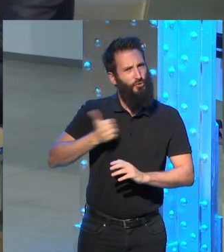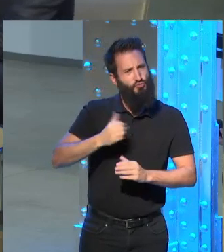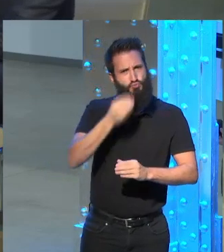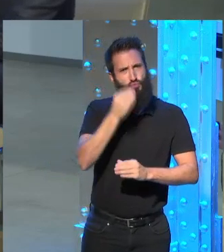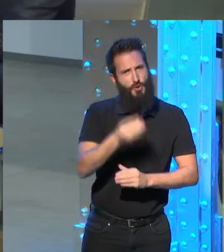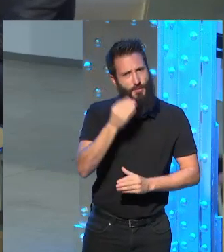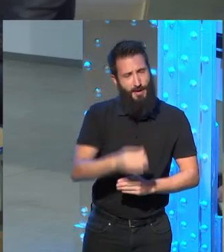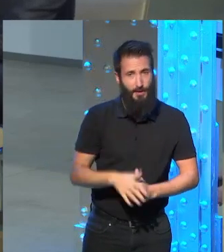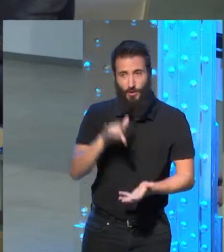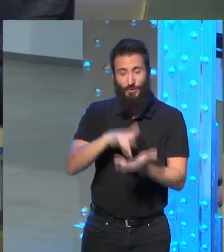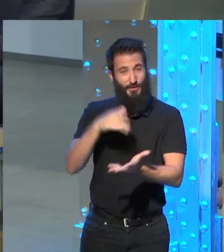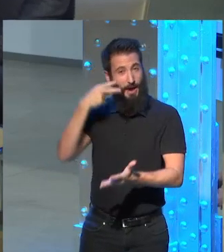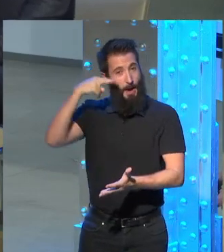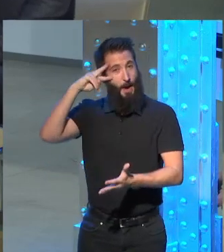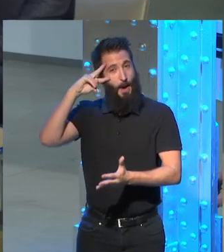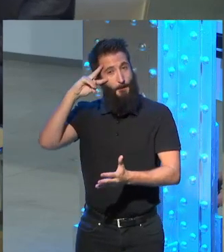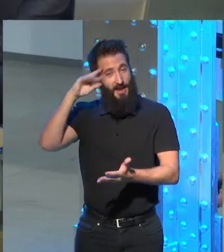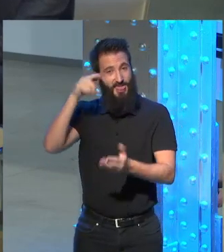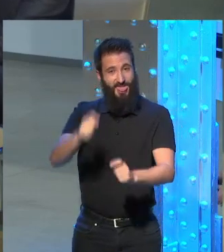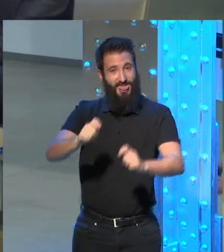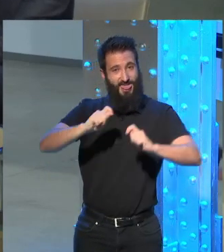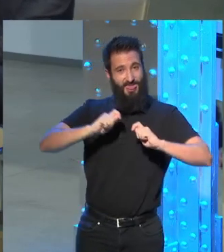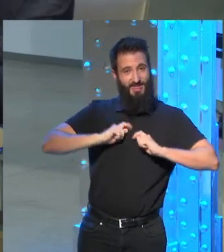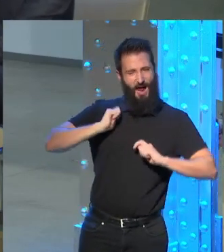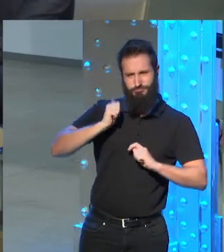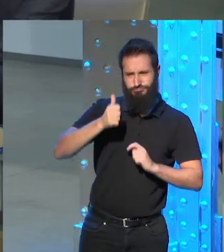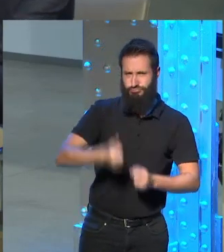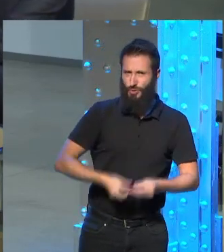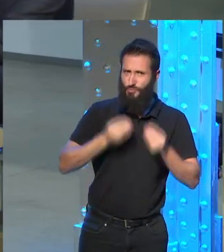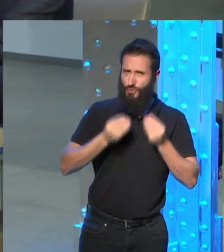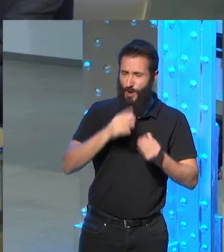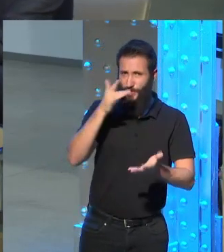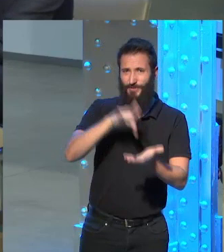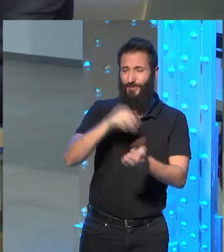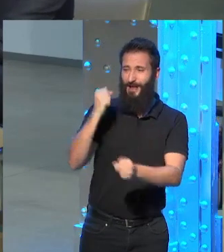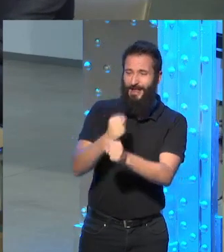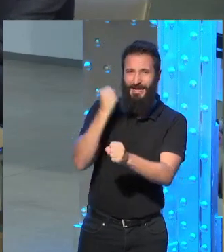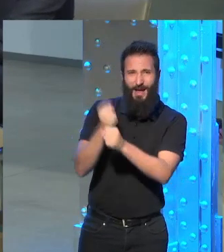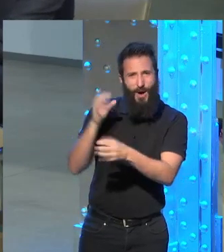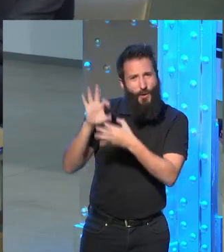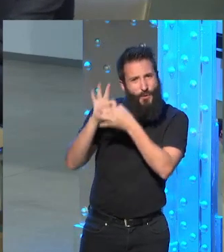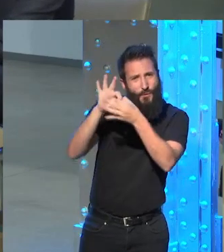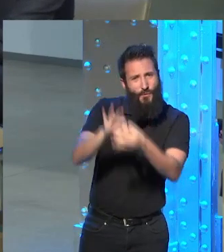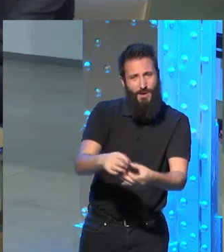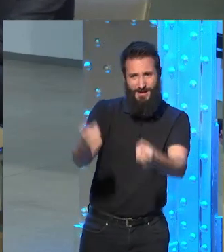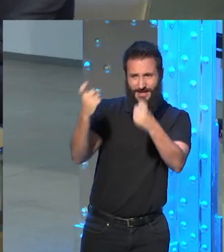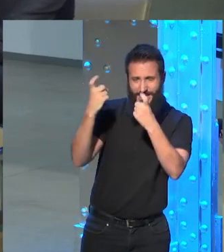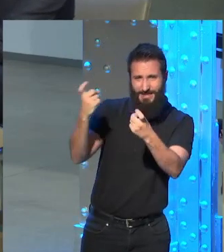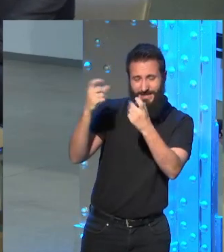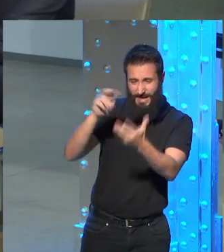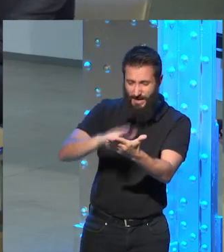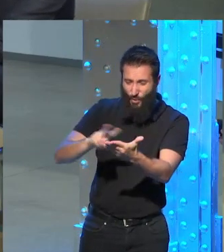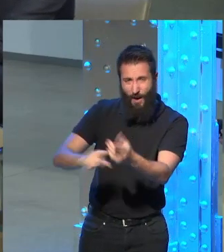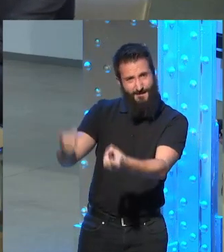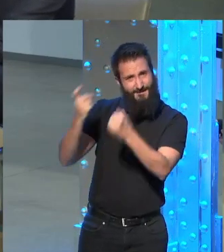que es una experiencia que enriquece mucho su propio trabajo porque le enseña mucho aquello